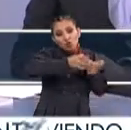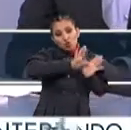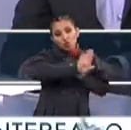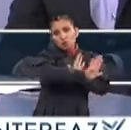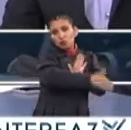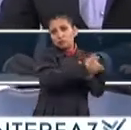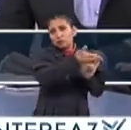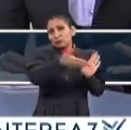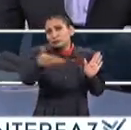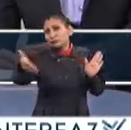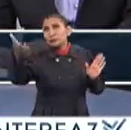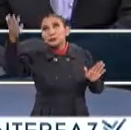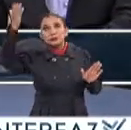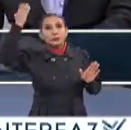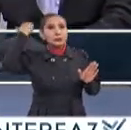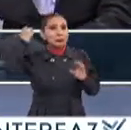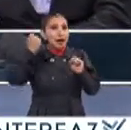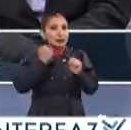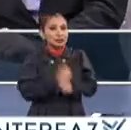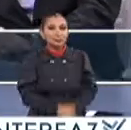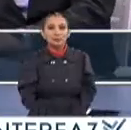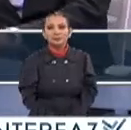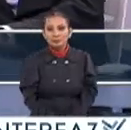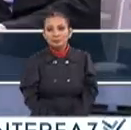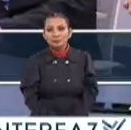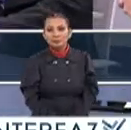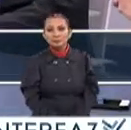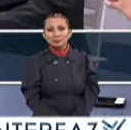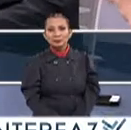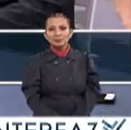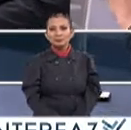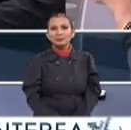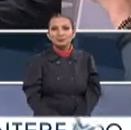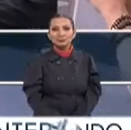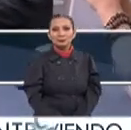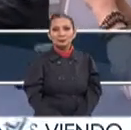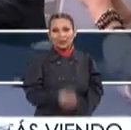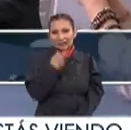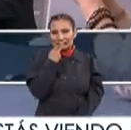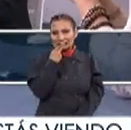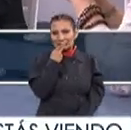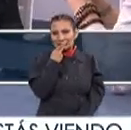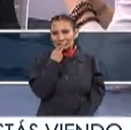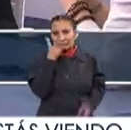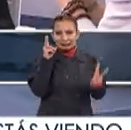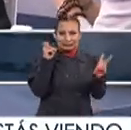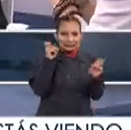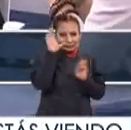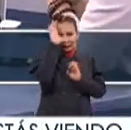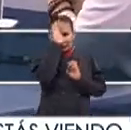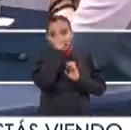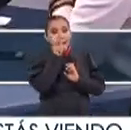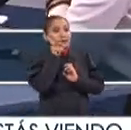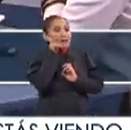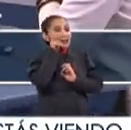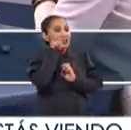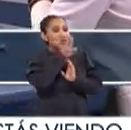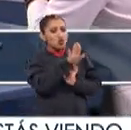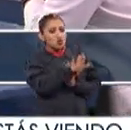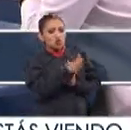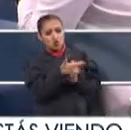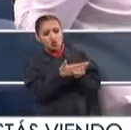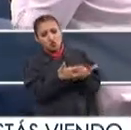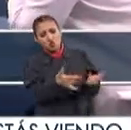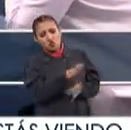Con la humanidad Desde su inicio Prácticamente Exactamente Hablar de la cultura Del vino Yo creo que es hablar De